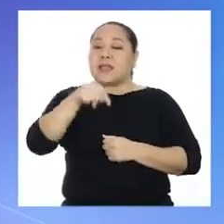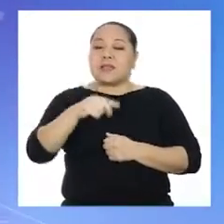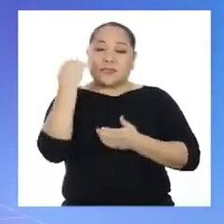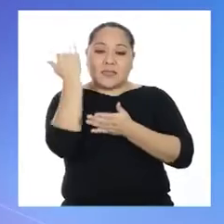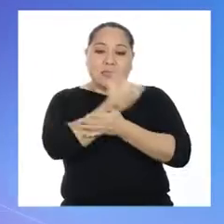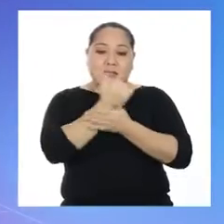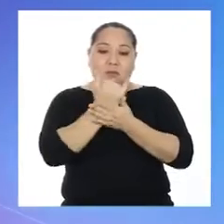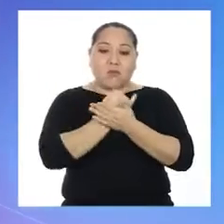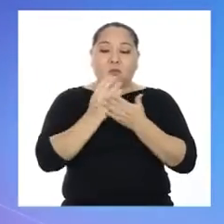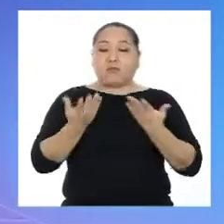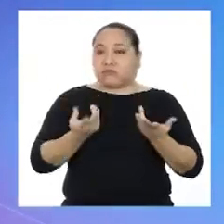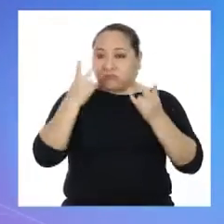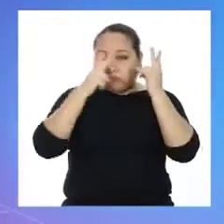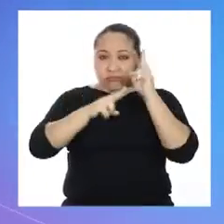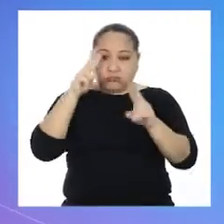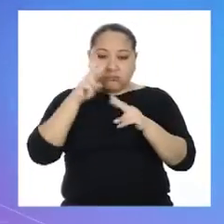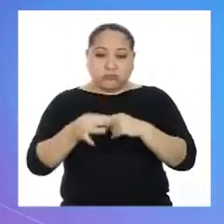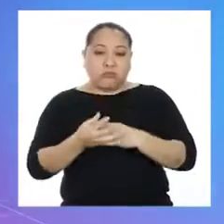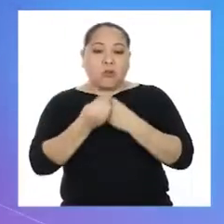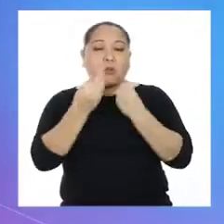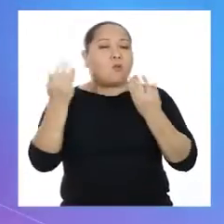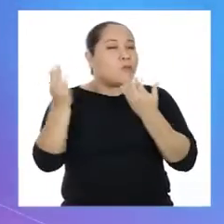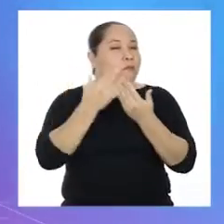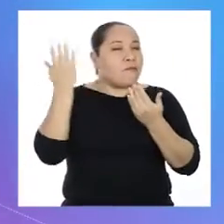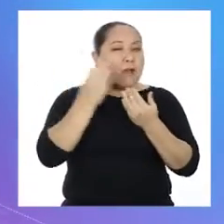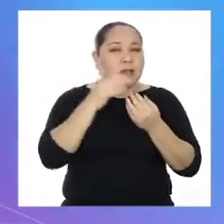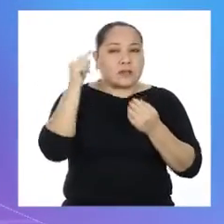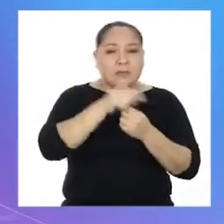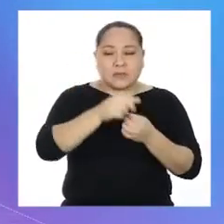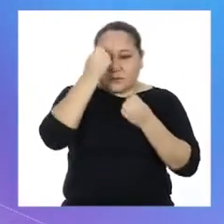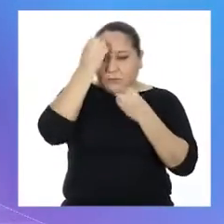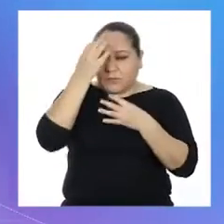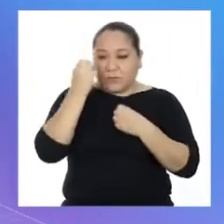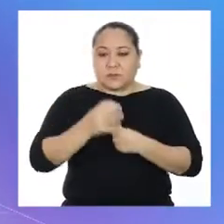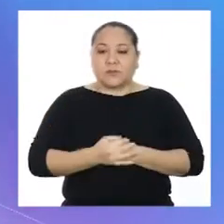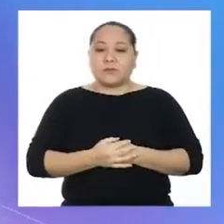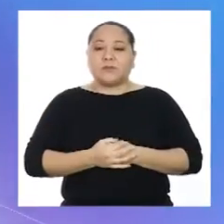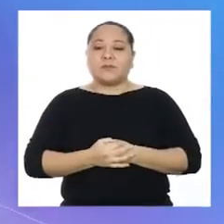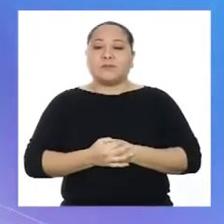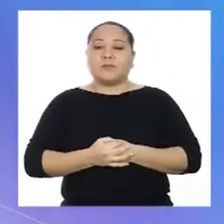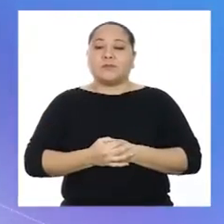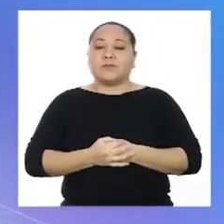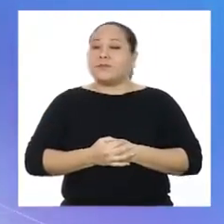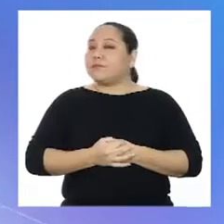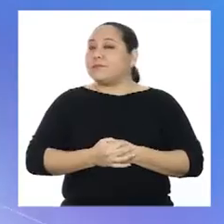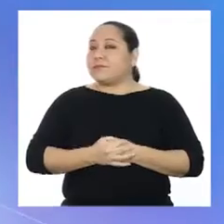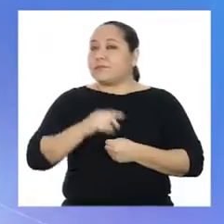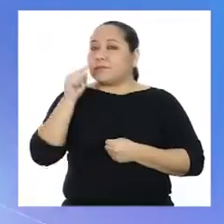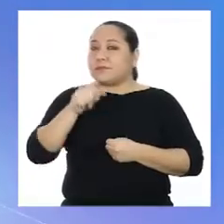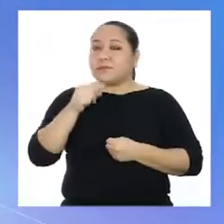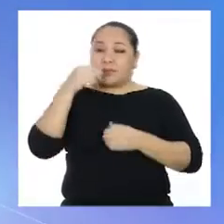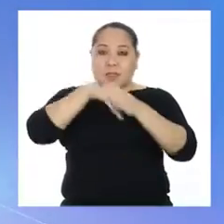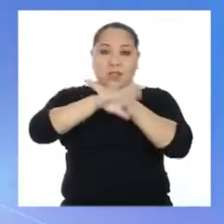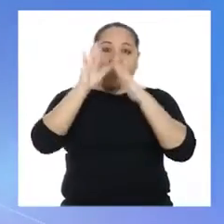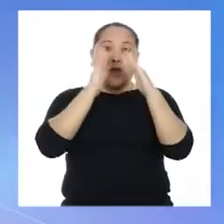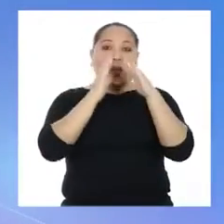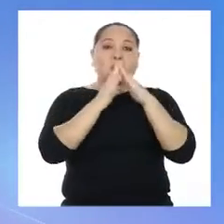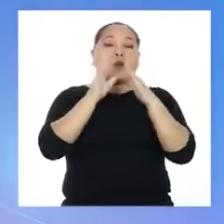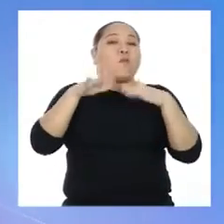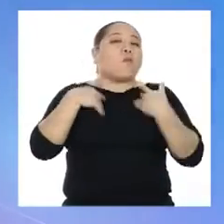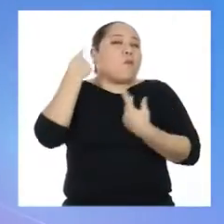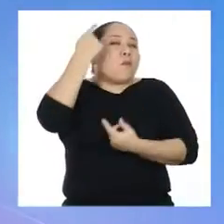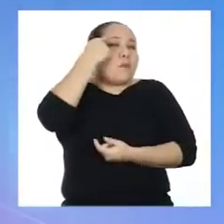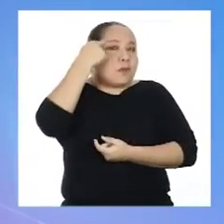Y mediante esta gráfica, podemos observar con mucha facilidad esta información. Desde nuestras